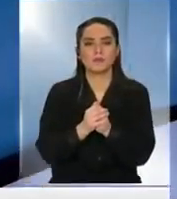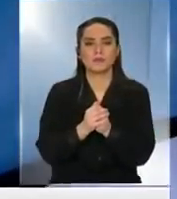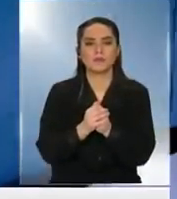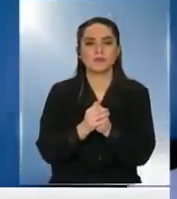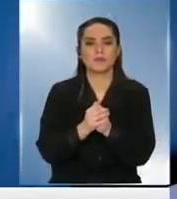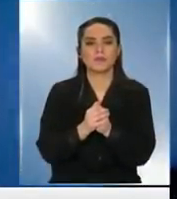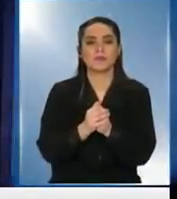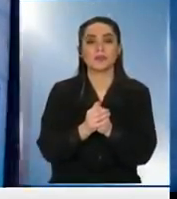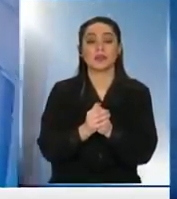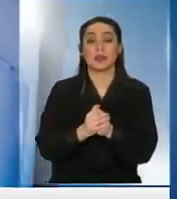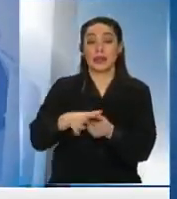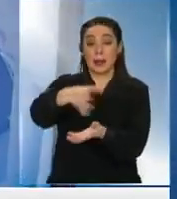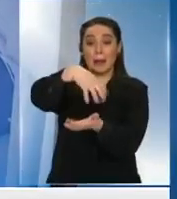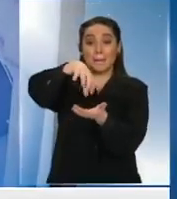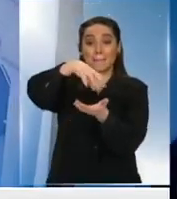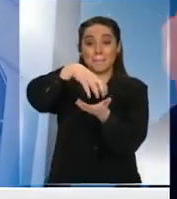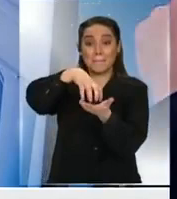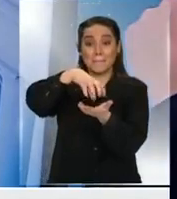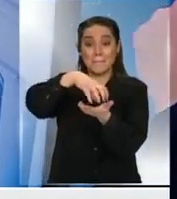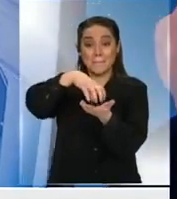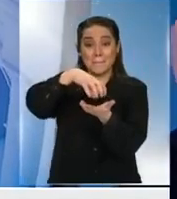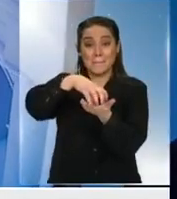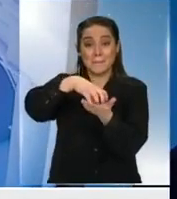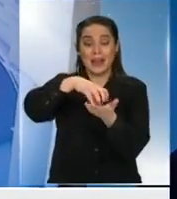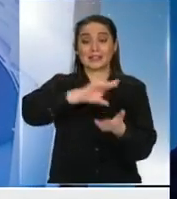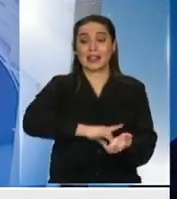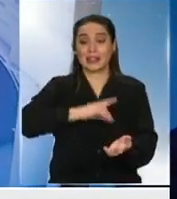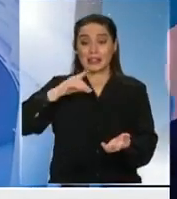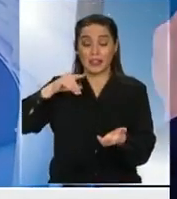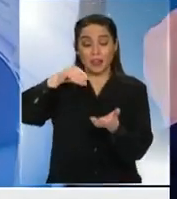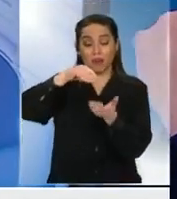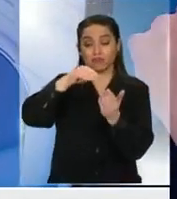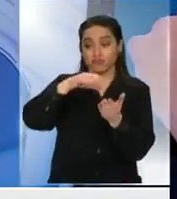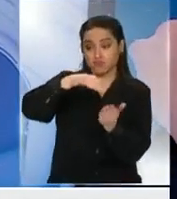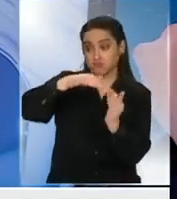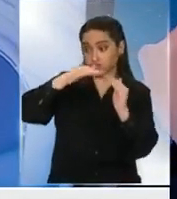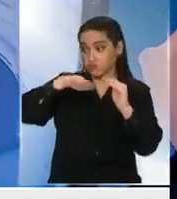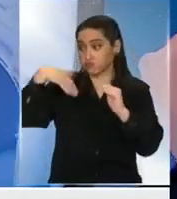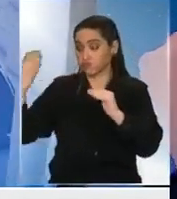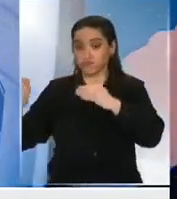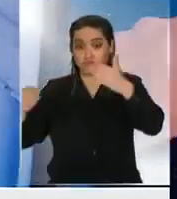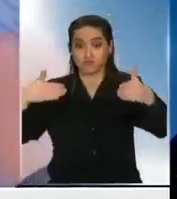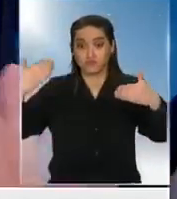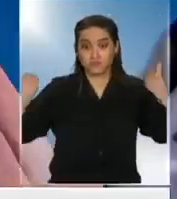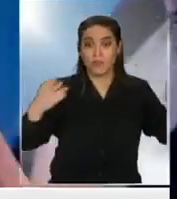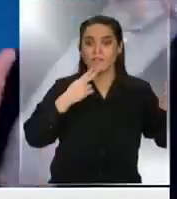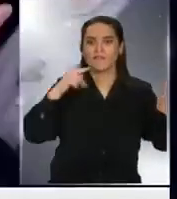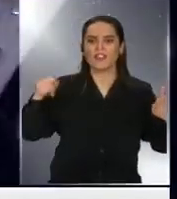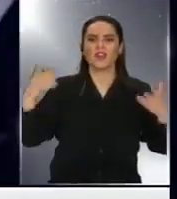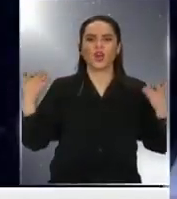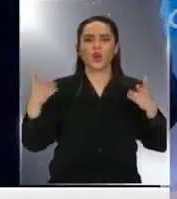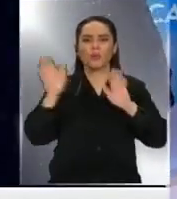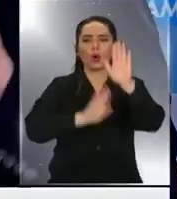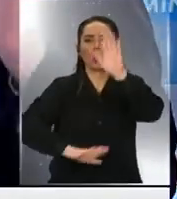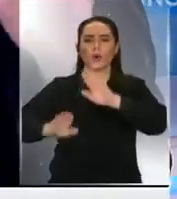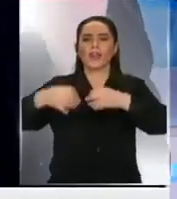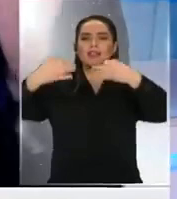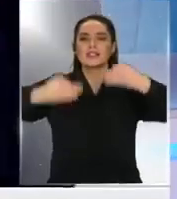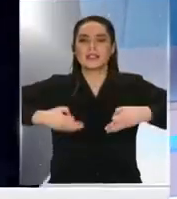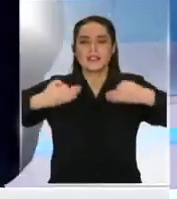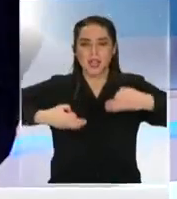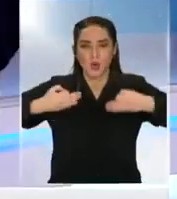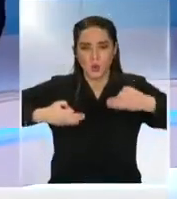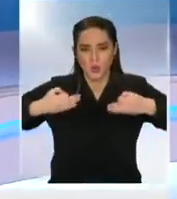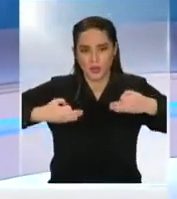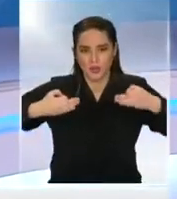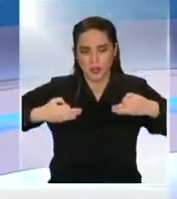aseguraría a los vecinos de Plaza Paquedano, Plaza Dignidad, la seguridad y orden público? Formidable. Quiero agradecer